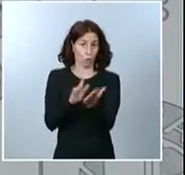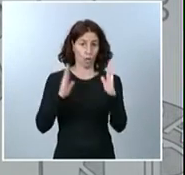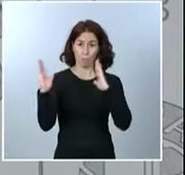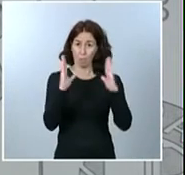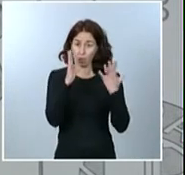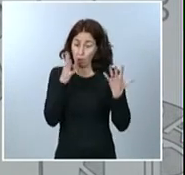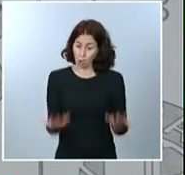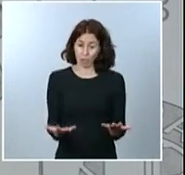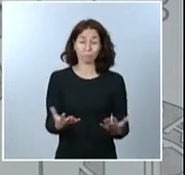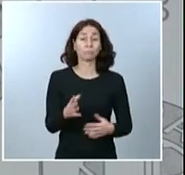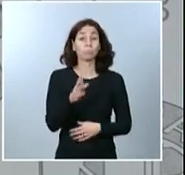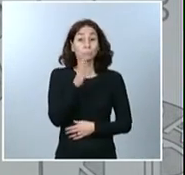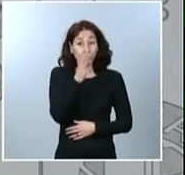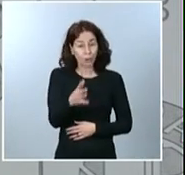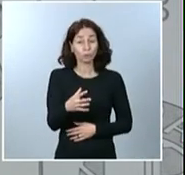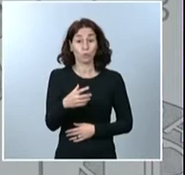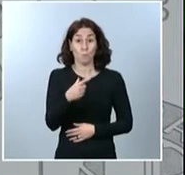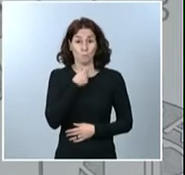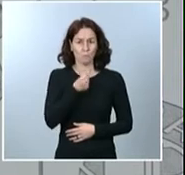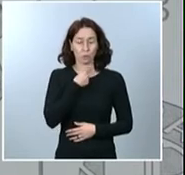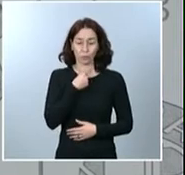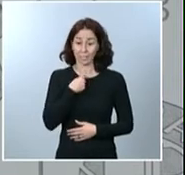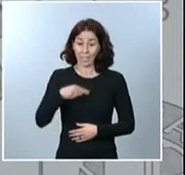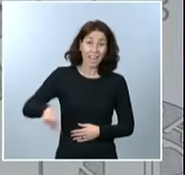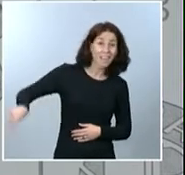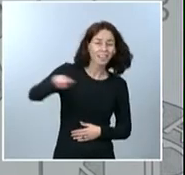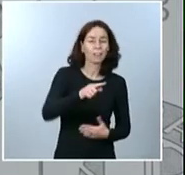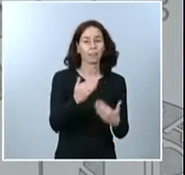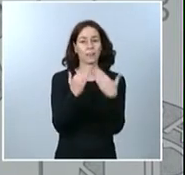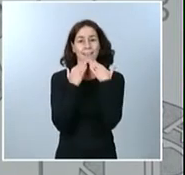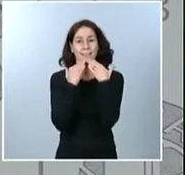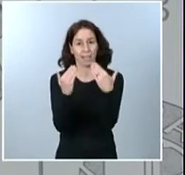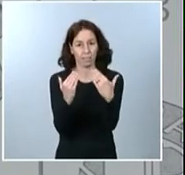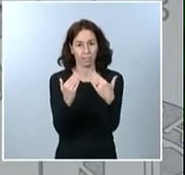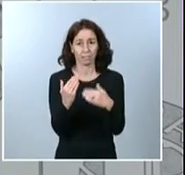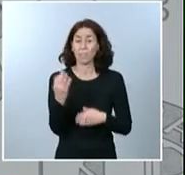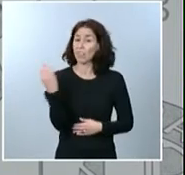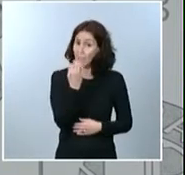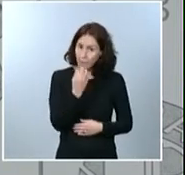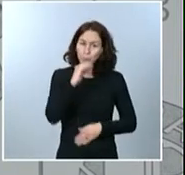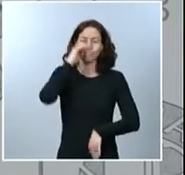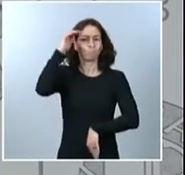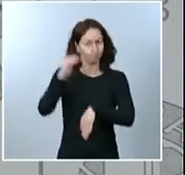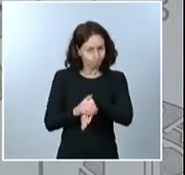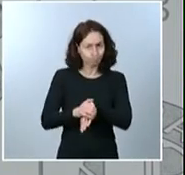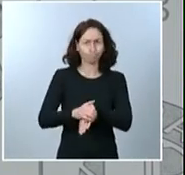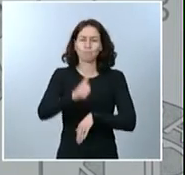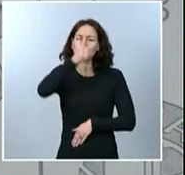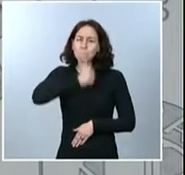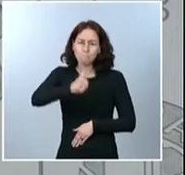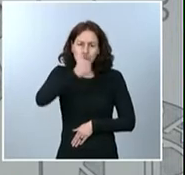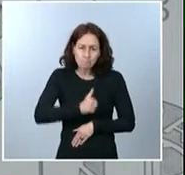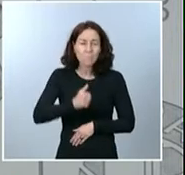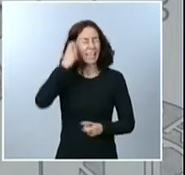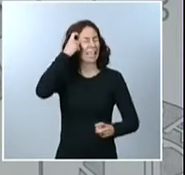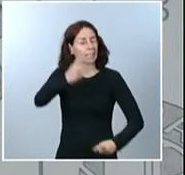darles a todos ustedes las gracias. Necesitamos disciplina, resistencia, moral de victoria, necesitamos dar